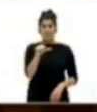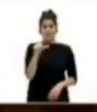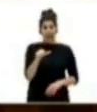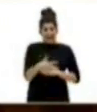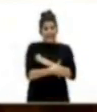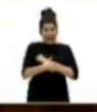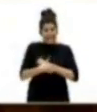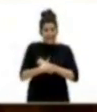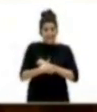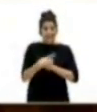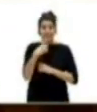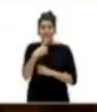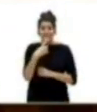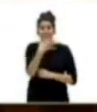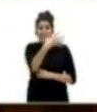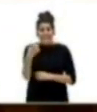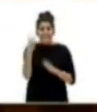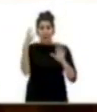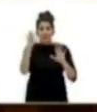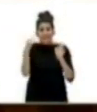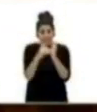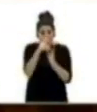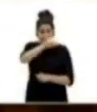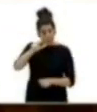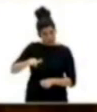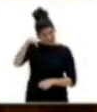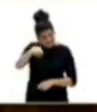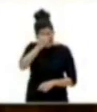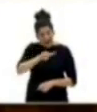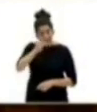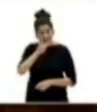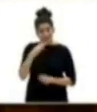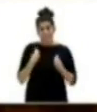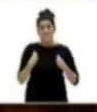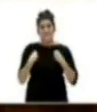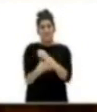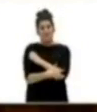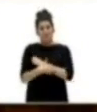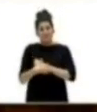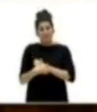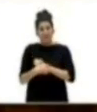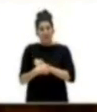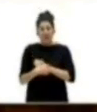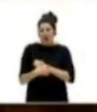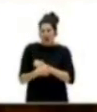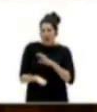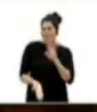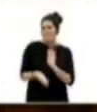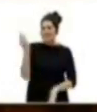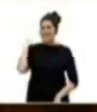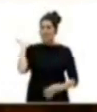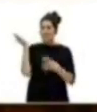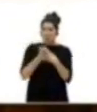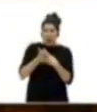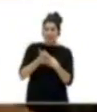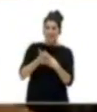informaba que 580.000 personas en Canarias viven bajo el umbral de la pobreza, más de una cuarta parte de nuestra